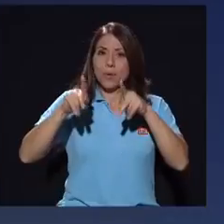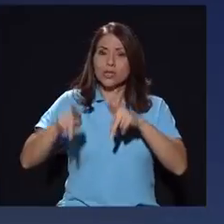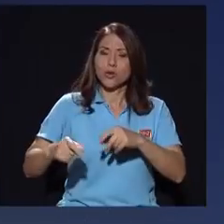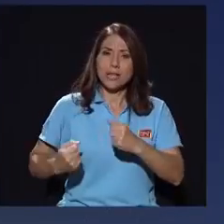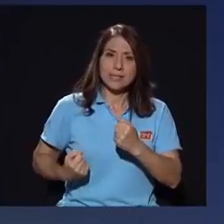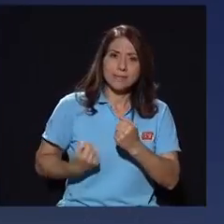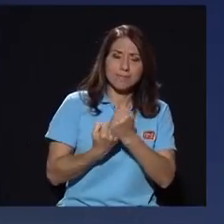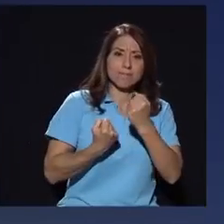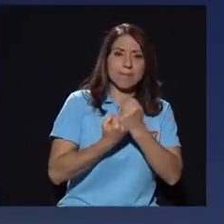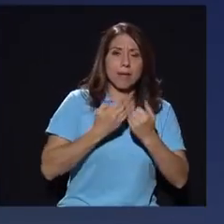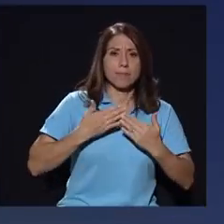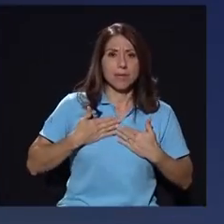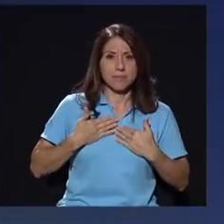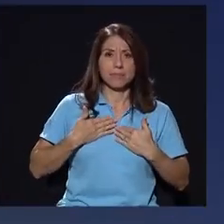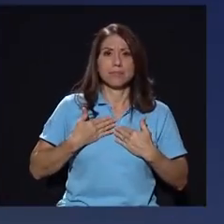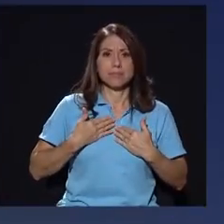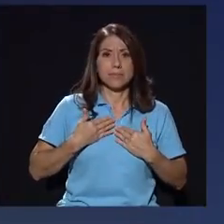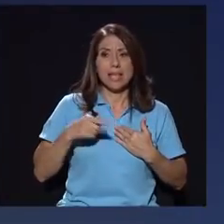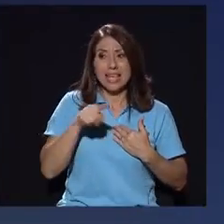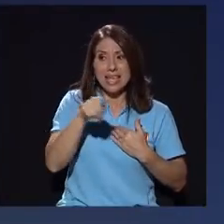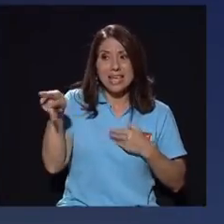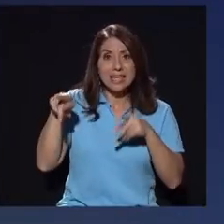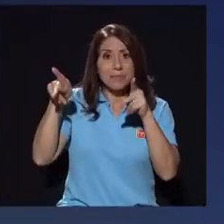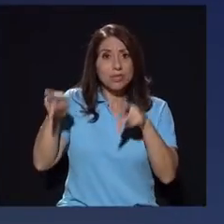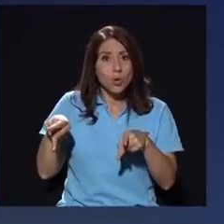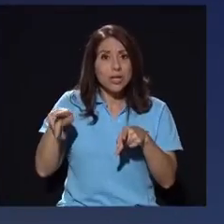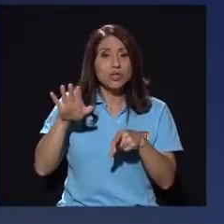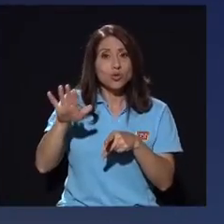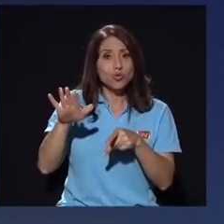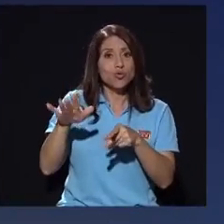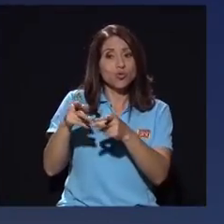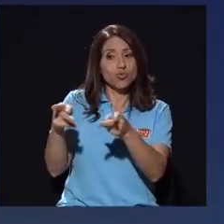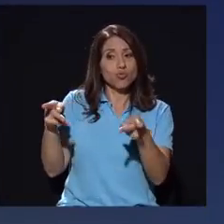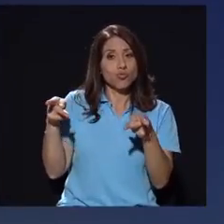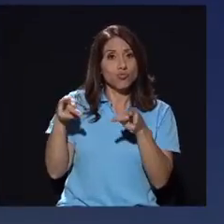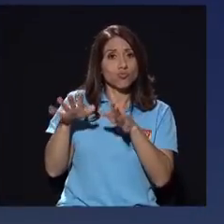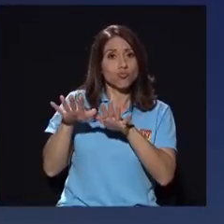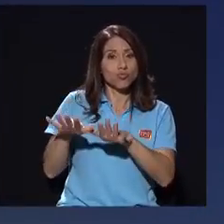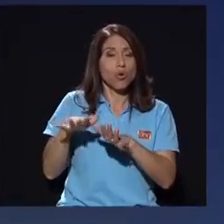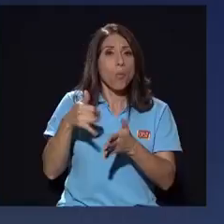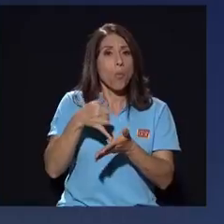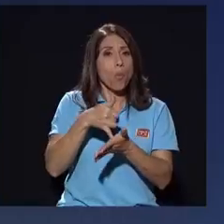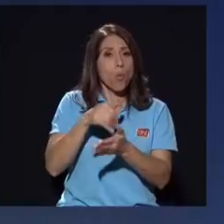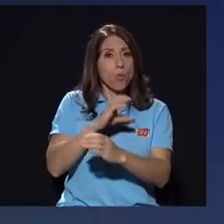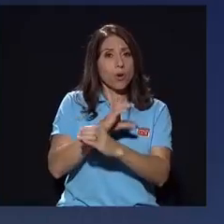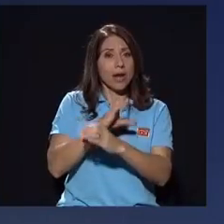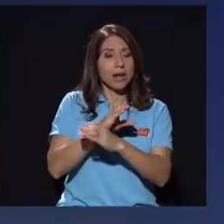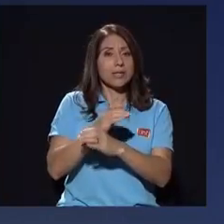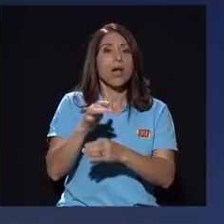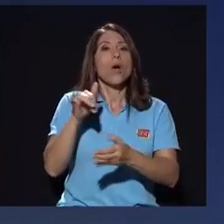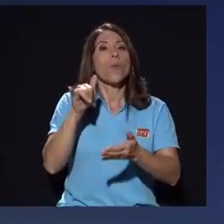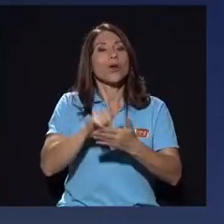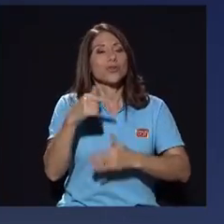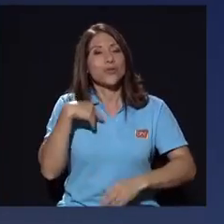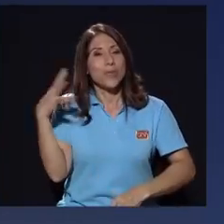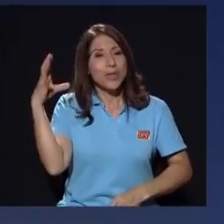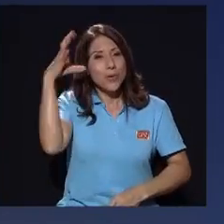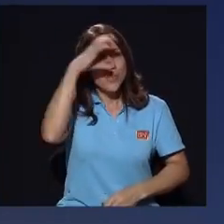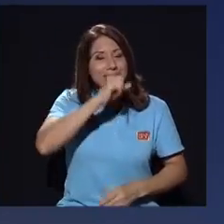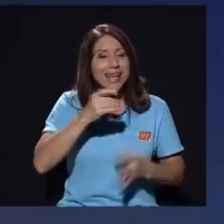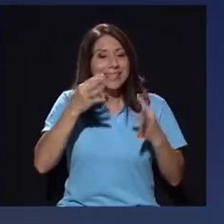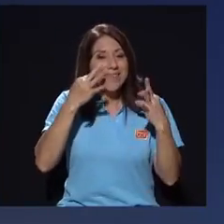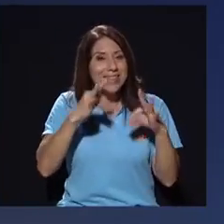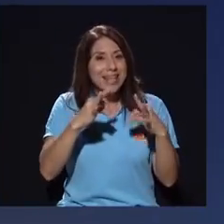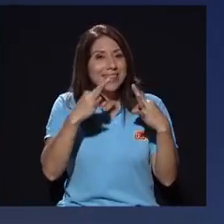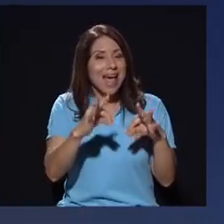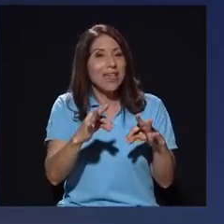informado estando en posiciones muy vulnerables y es por eso que yo me di cuenta lo que se estaba tratando de hacer para sacarme del juego, para